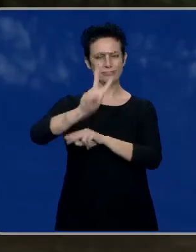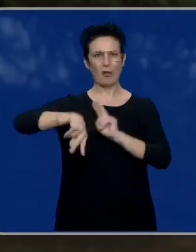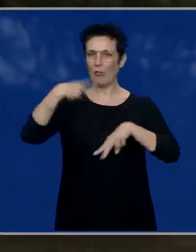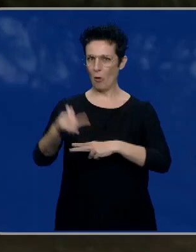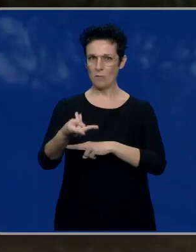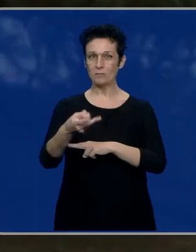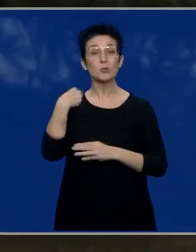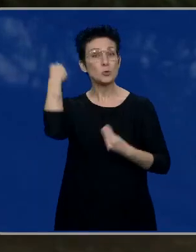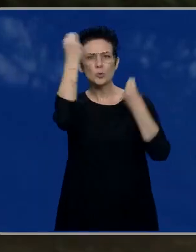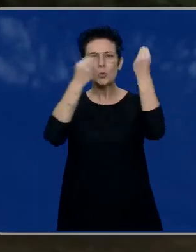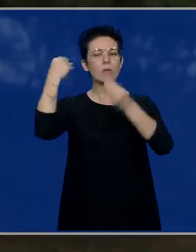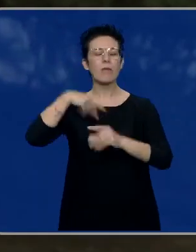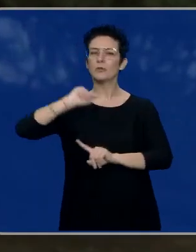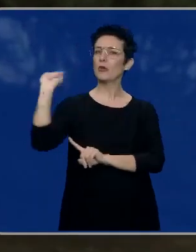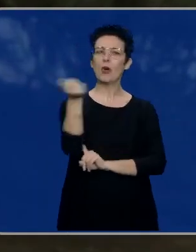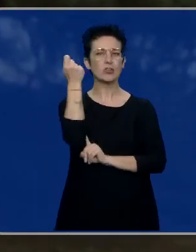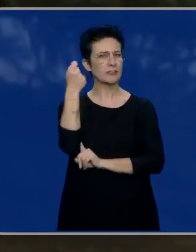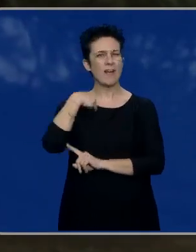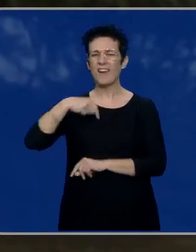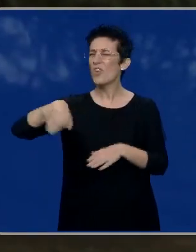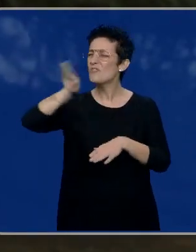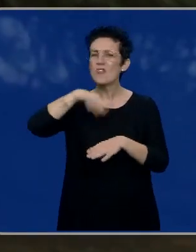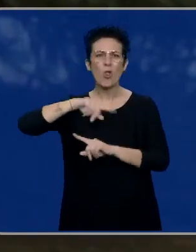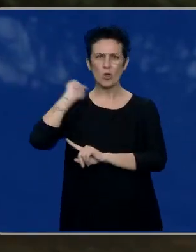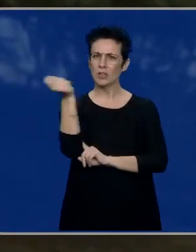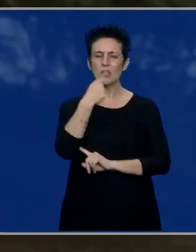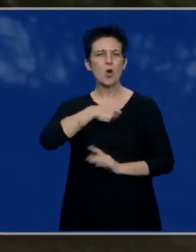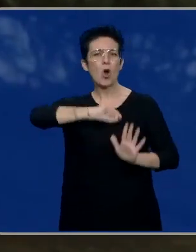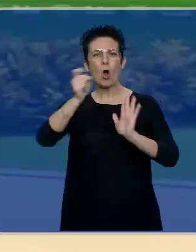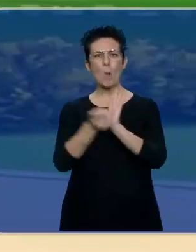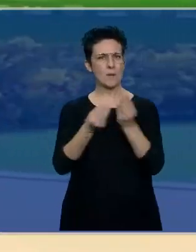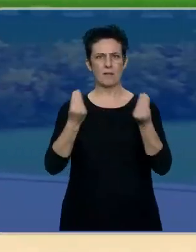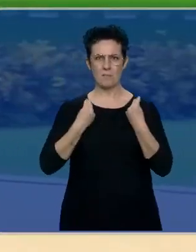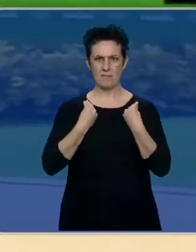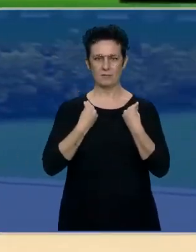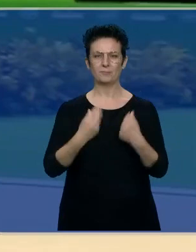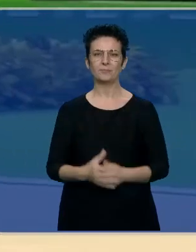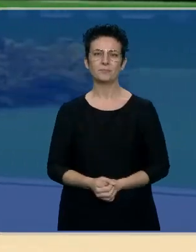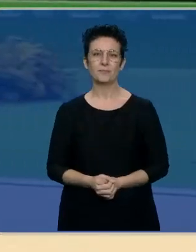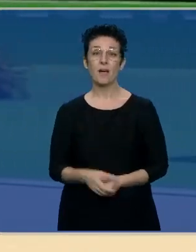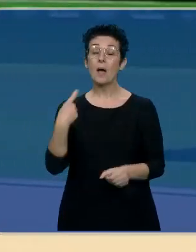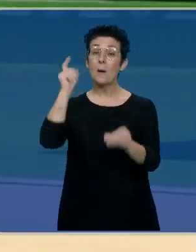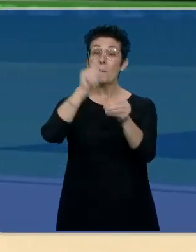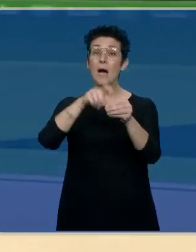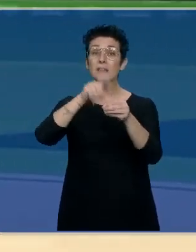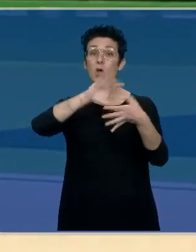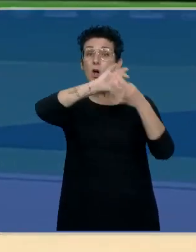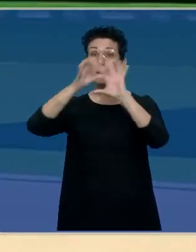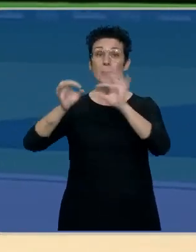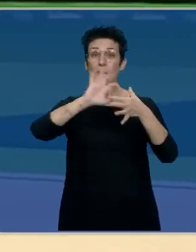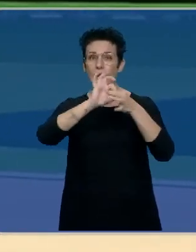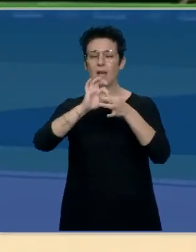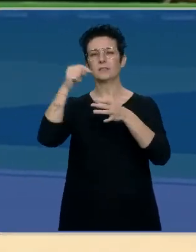lo que soñaba ya está cumplido o sea ahora mismo mi vida ha sido plena por decirlo de alguna manera. Su participación en los Juegos de Atenas